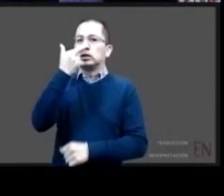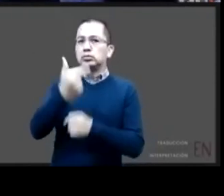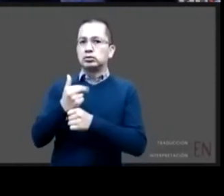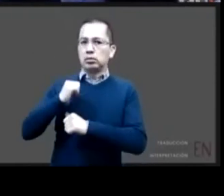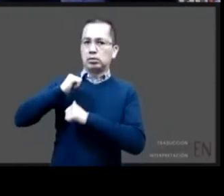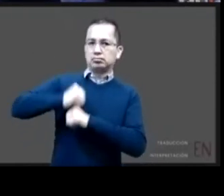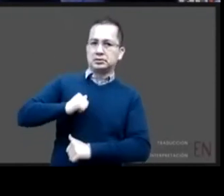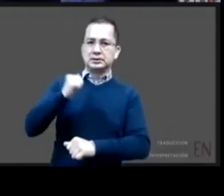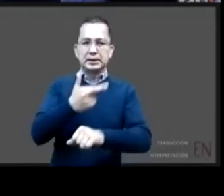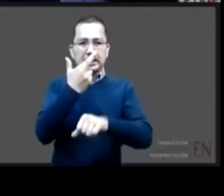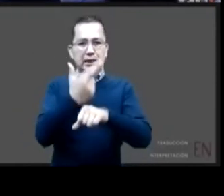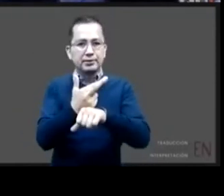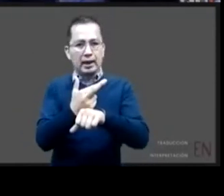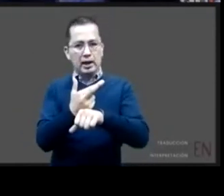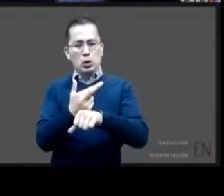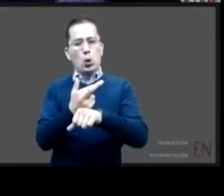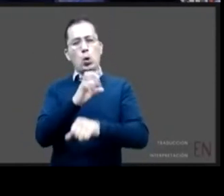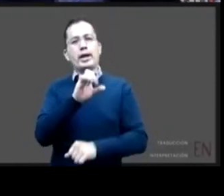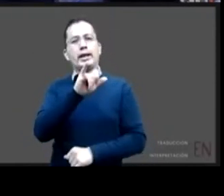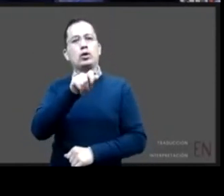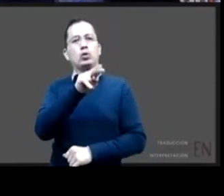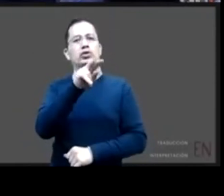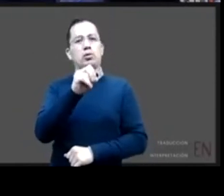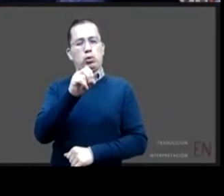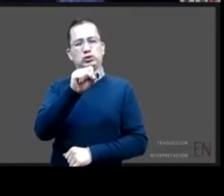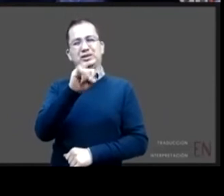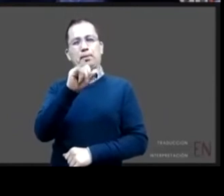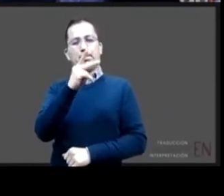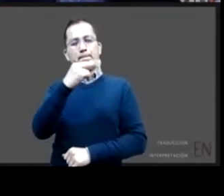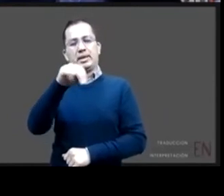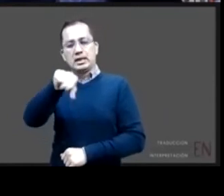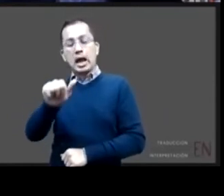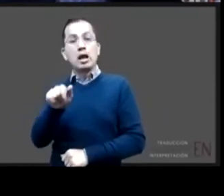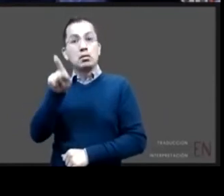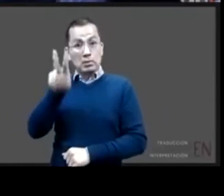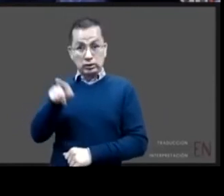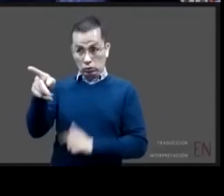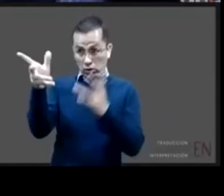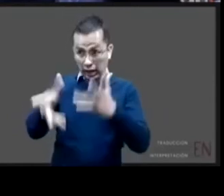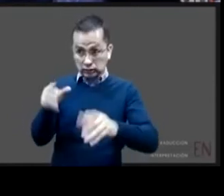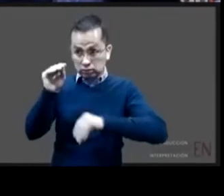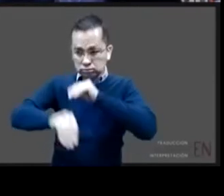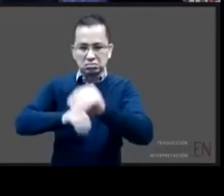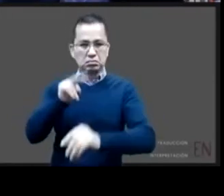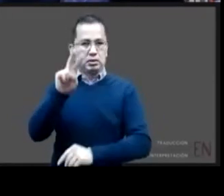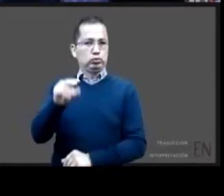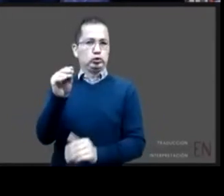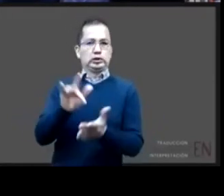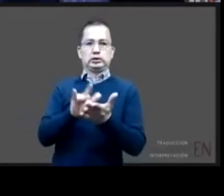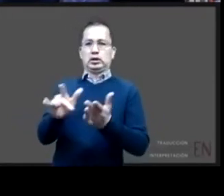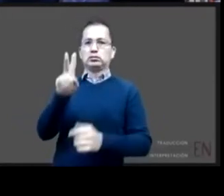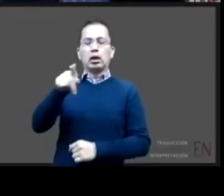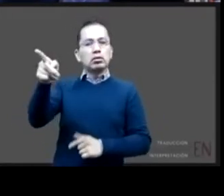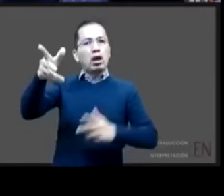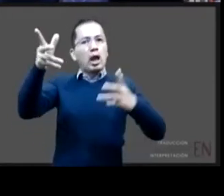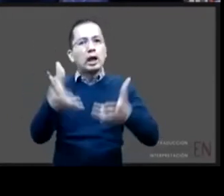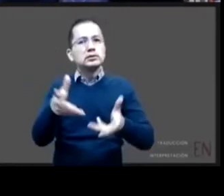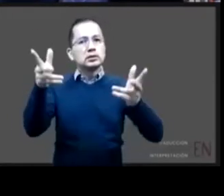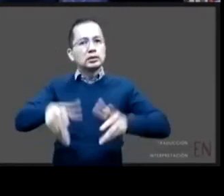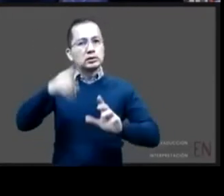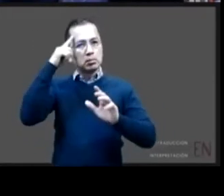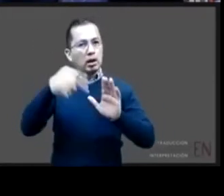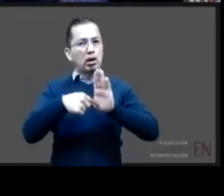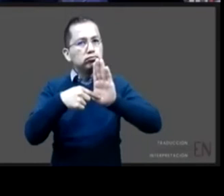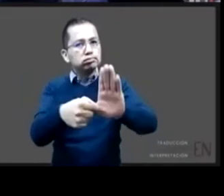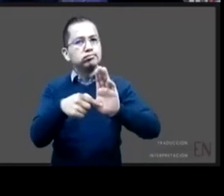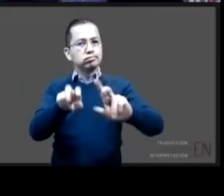foros y conversatorios donde tenemos muy claro que esta es la línea de trabajo que debemos de seguir el poder